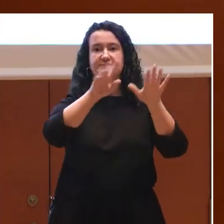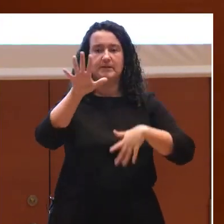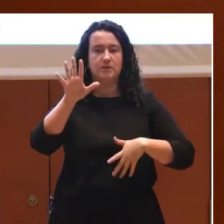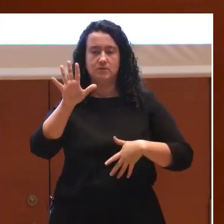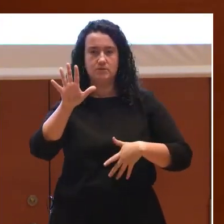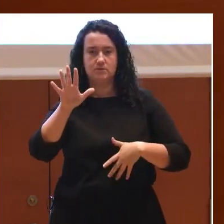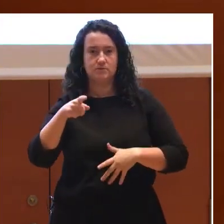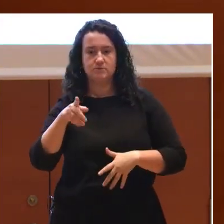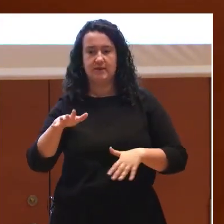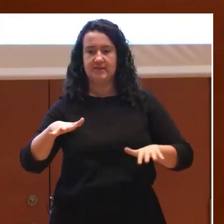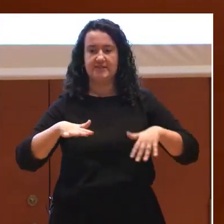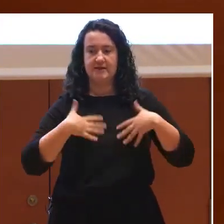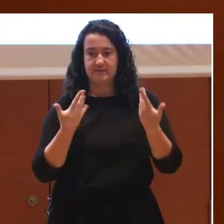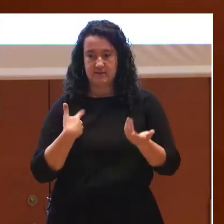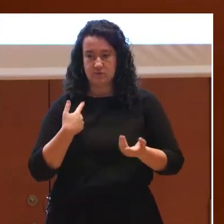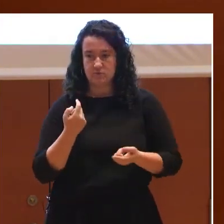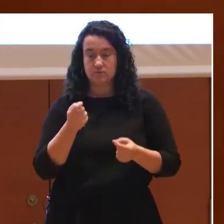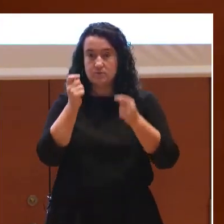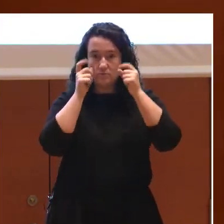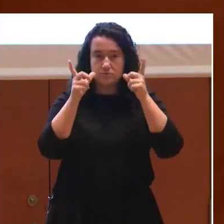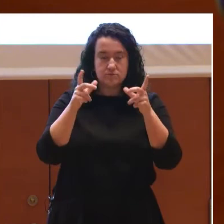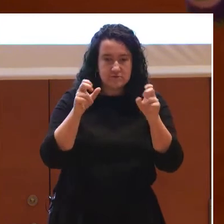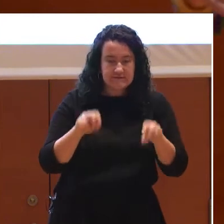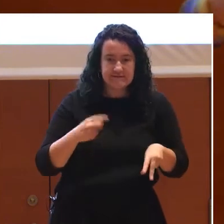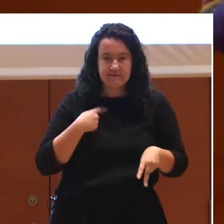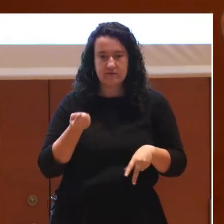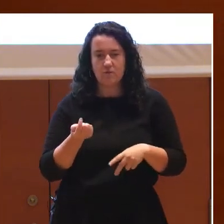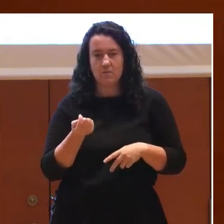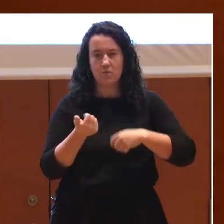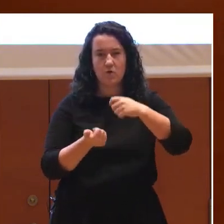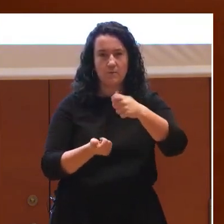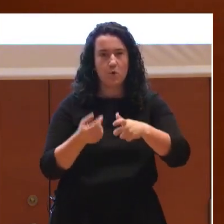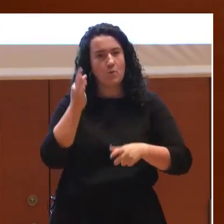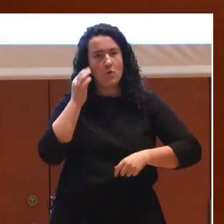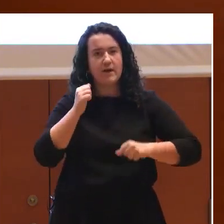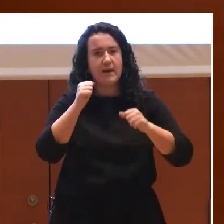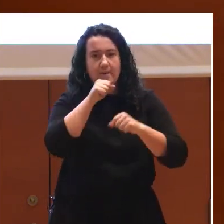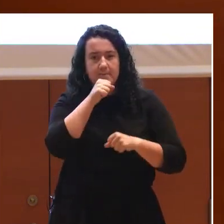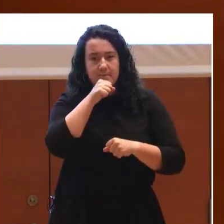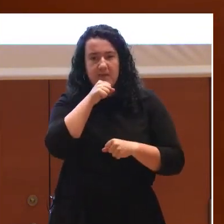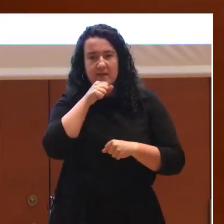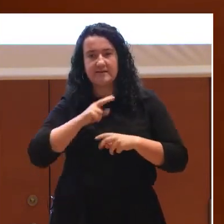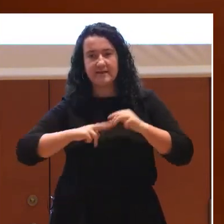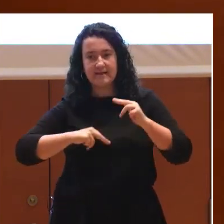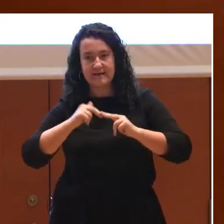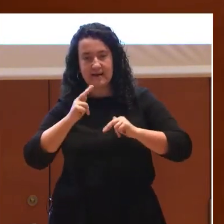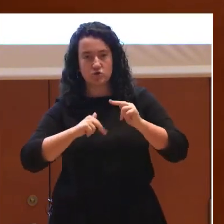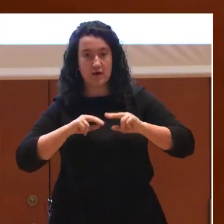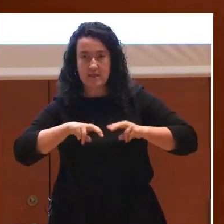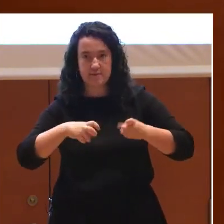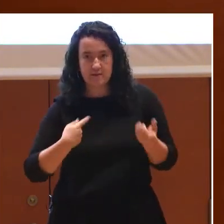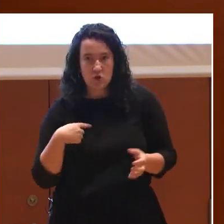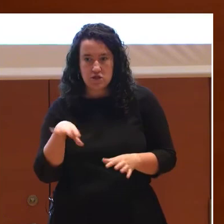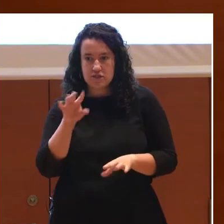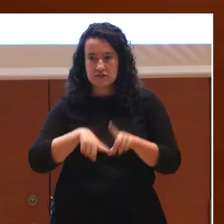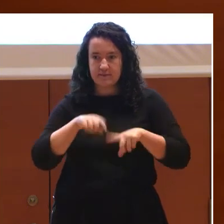cuenta, he ido creando esa mujer vieja desde el principio, desde las decisiones que he ido